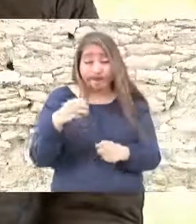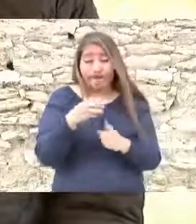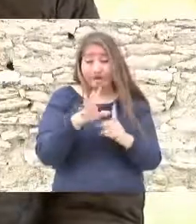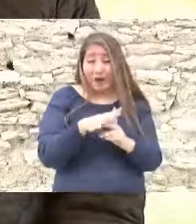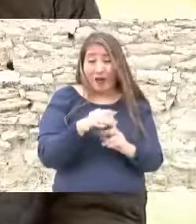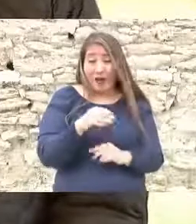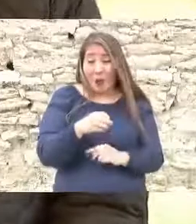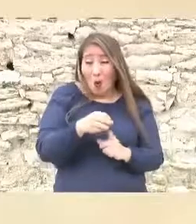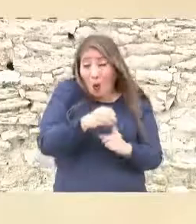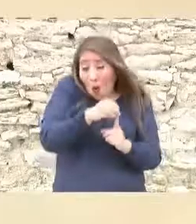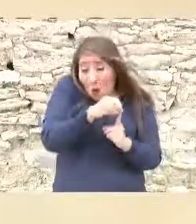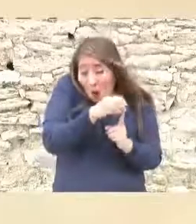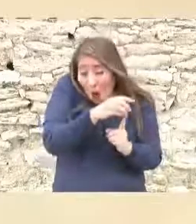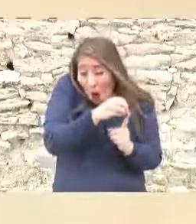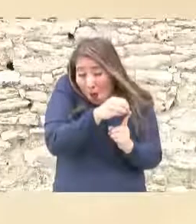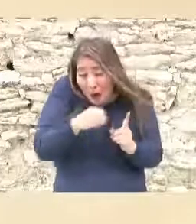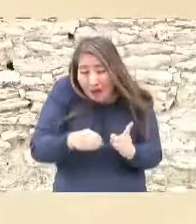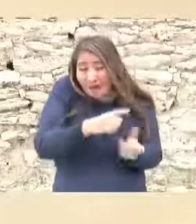la vida